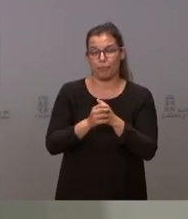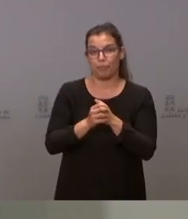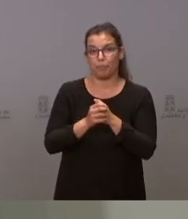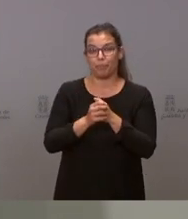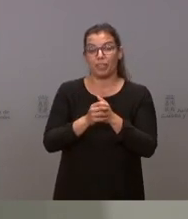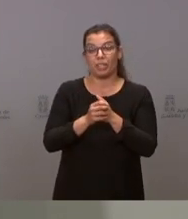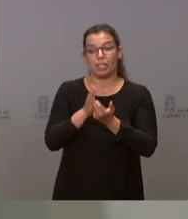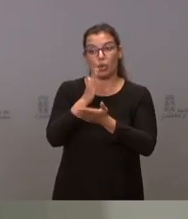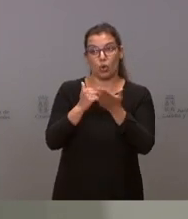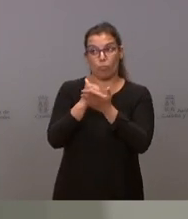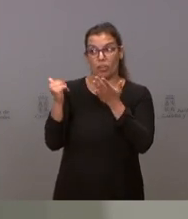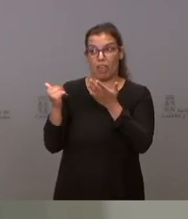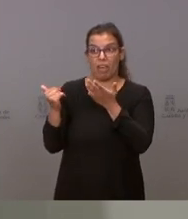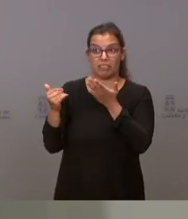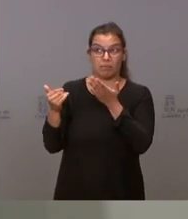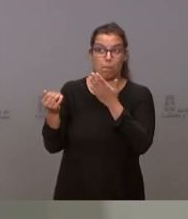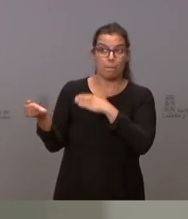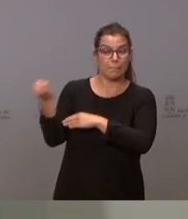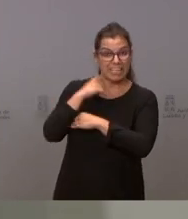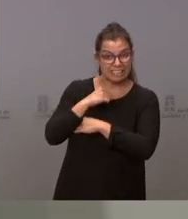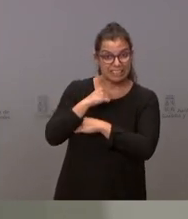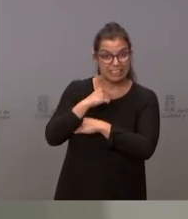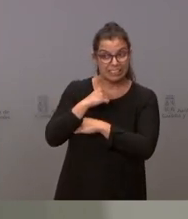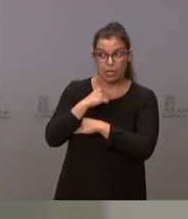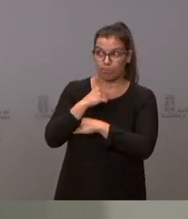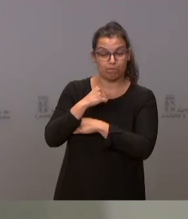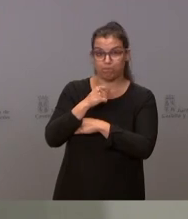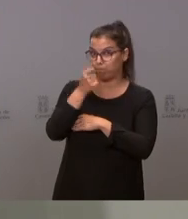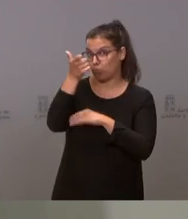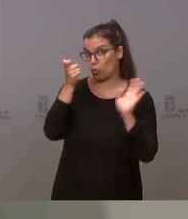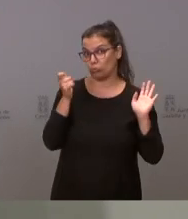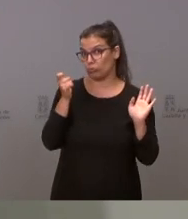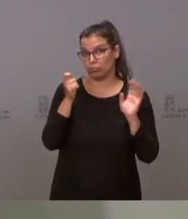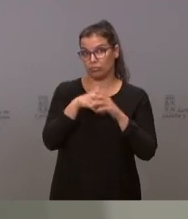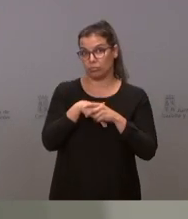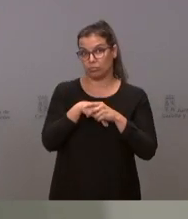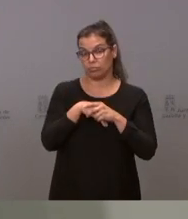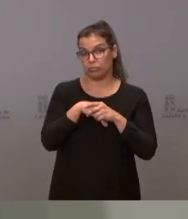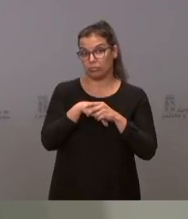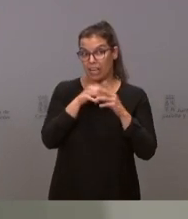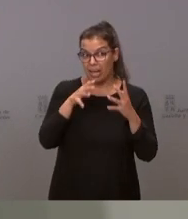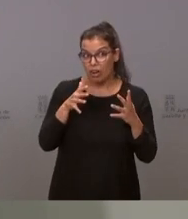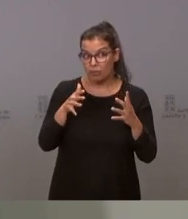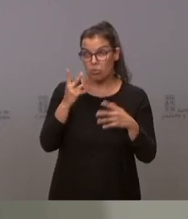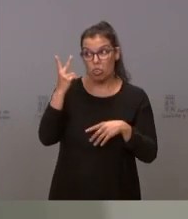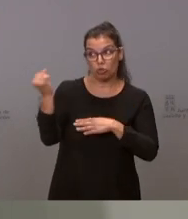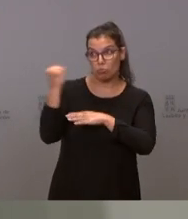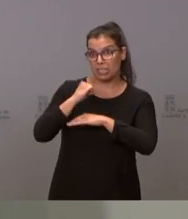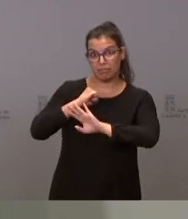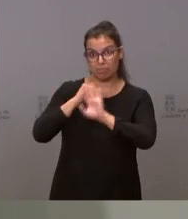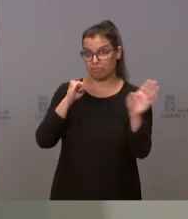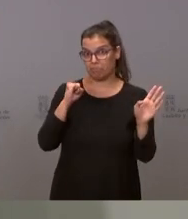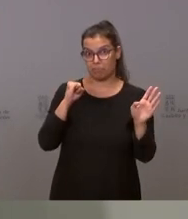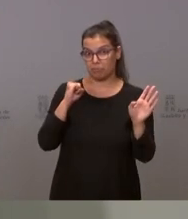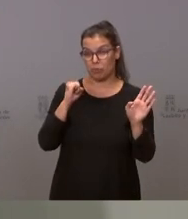pocas comunidades que puedan servirnos de ejemplo concretamente en este momento dos que lo hagan